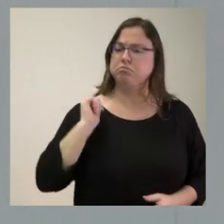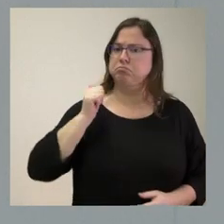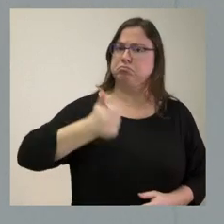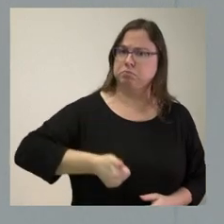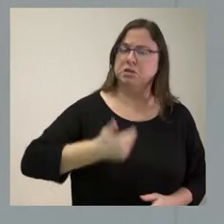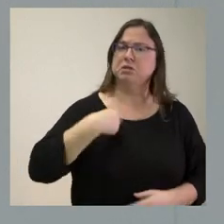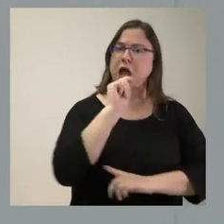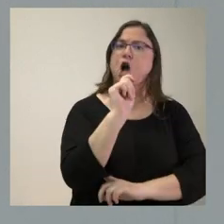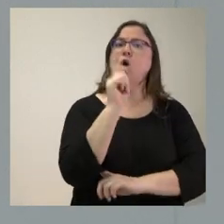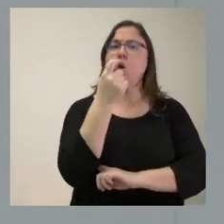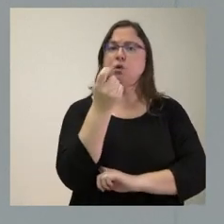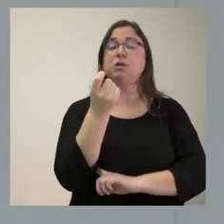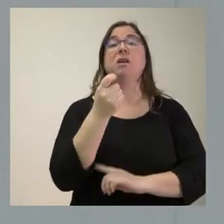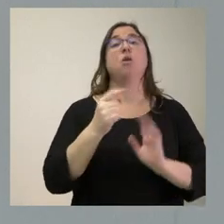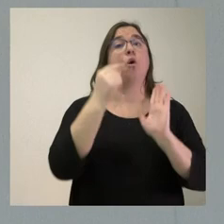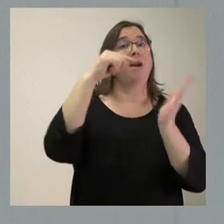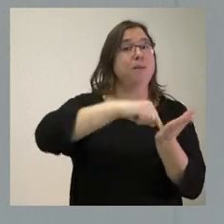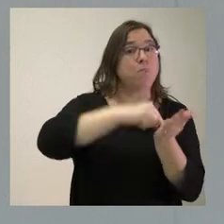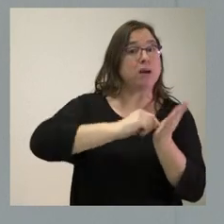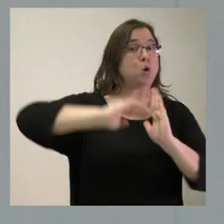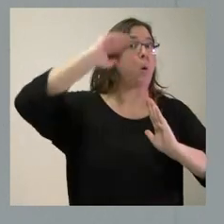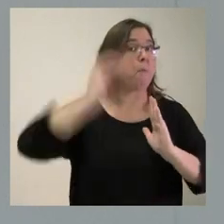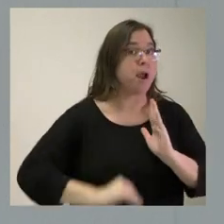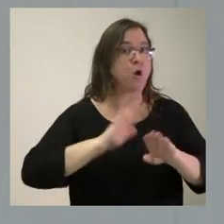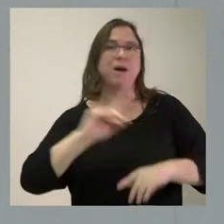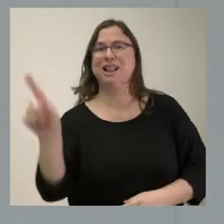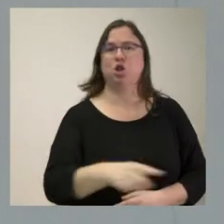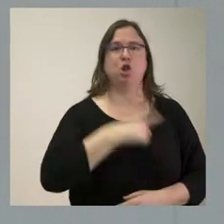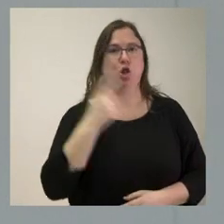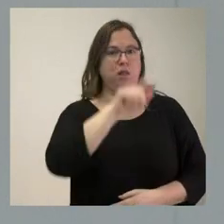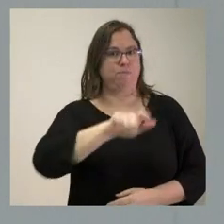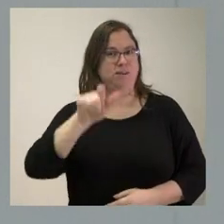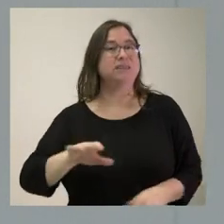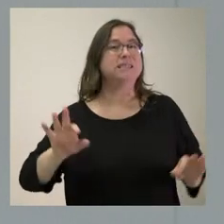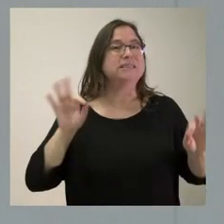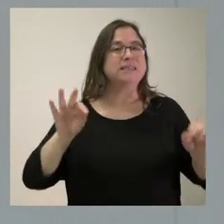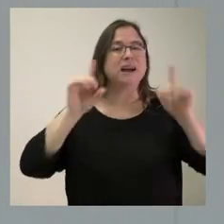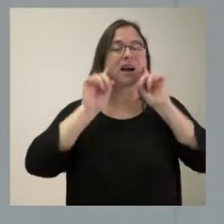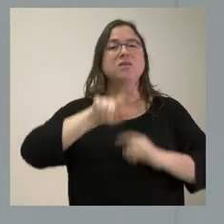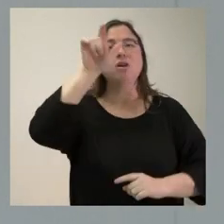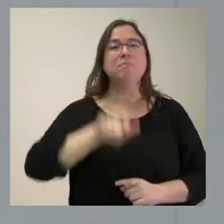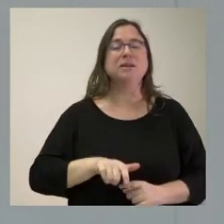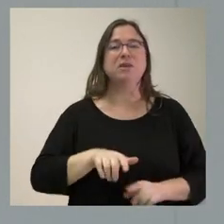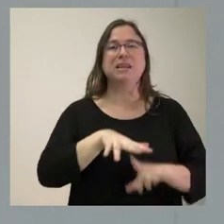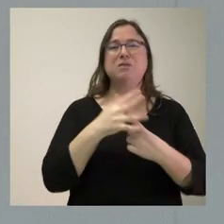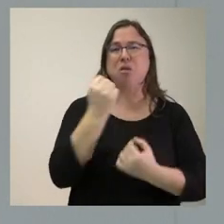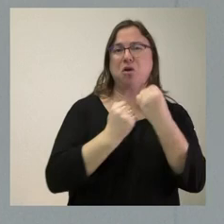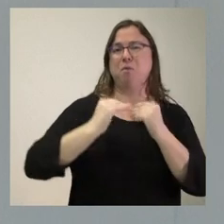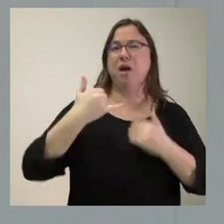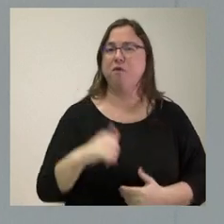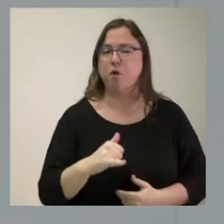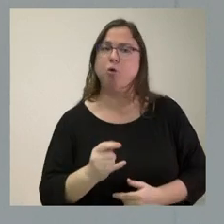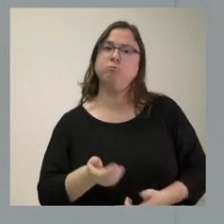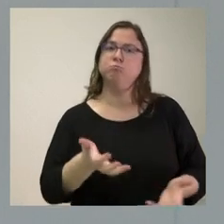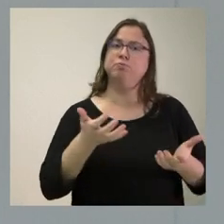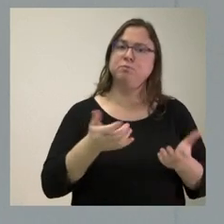hemos conseguido en nuestra comunidad bajar impuestos para todos los ciudadanos, especialmente para las personas de menos nivel de renta, hemos conseguido mejorar